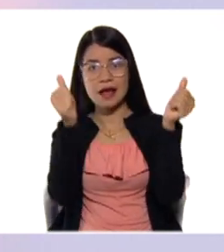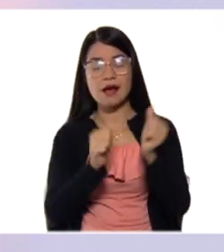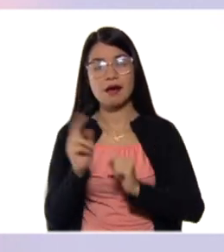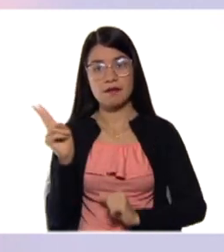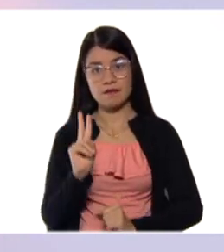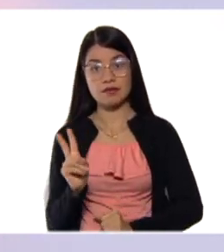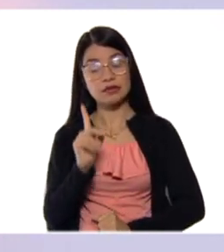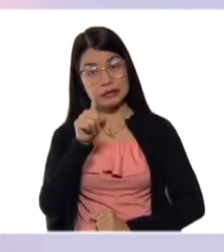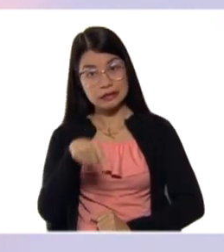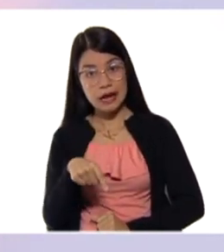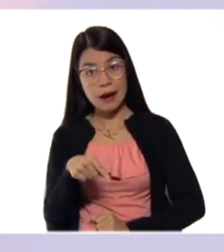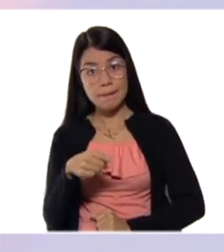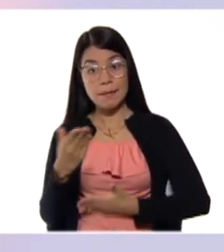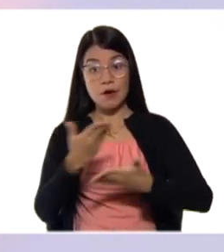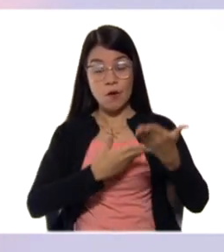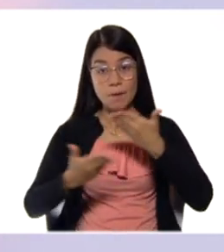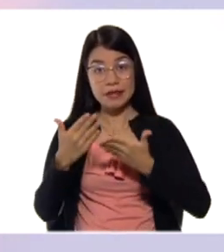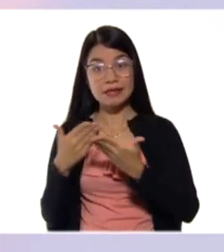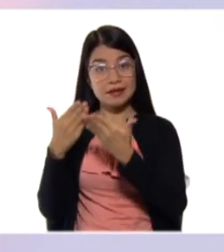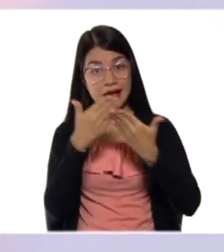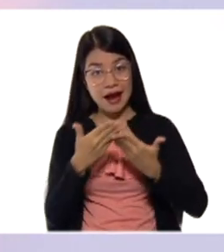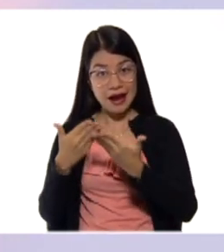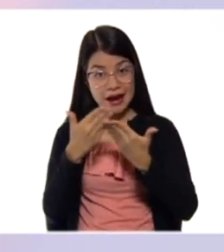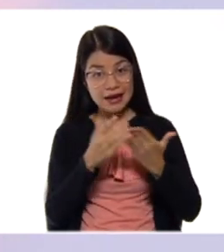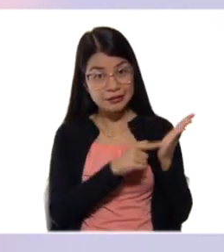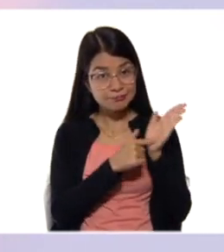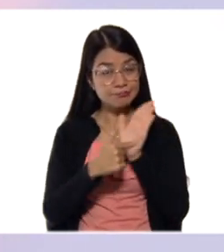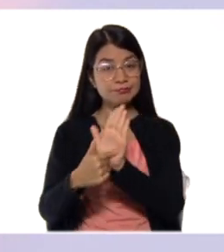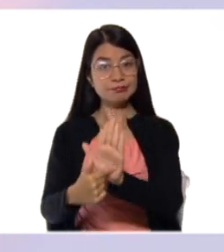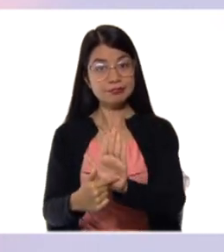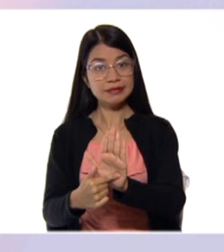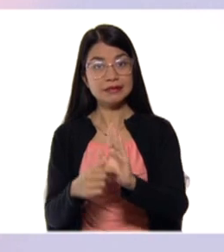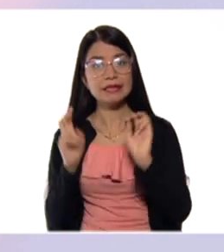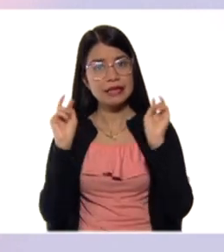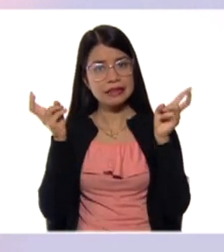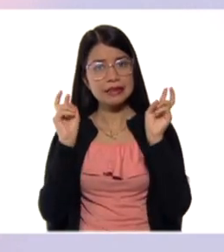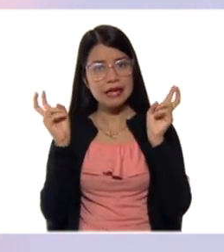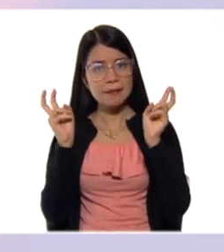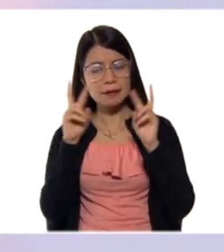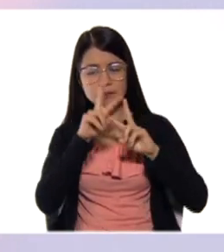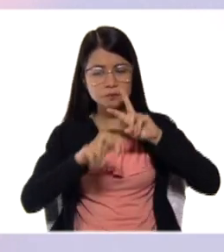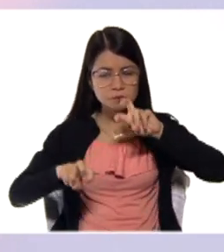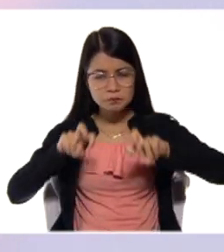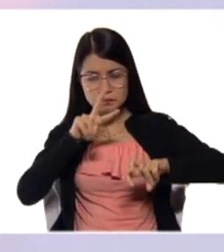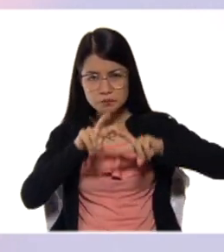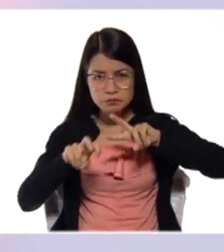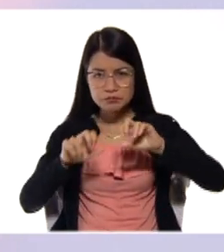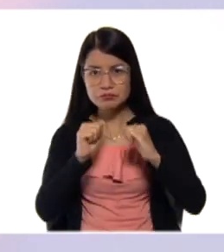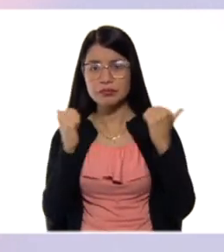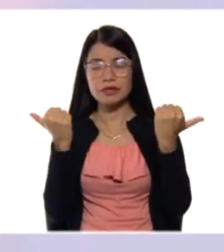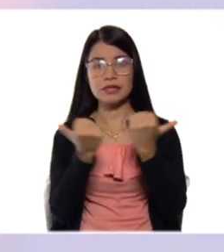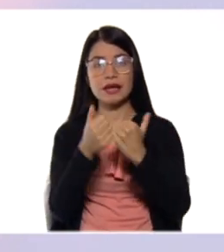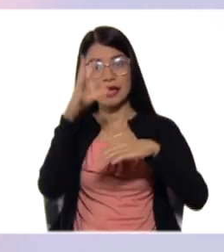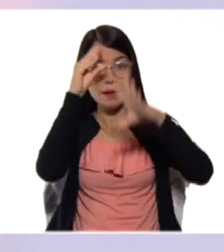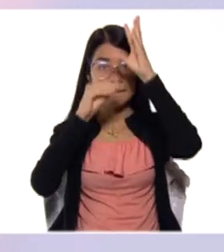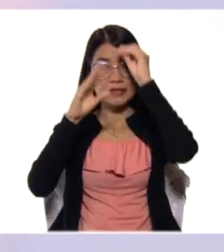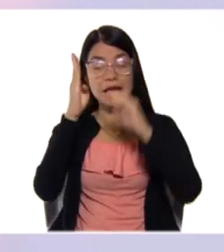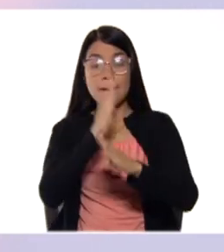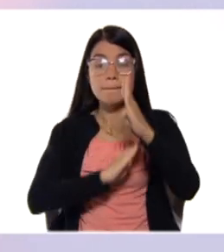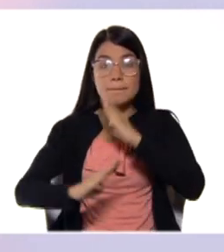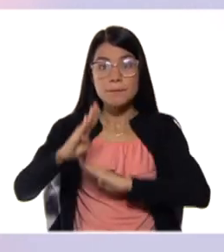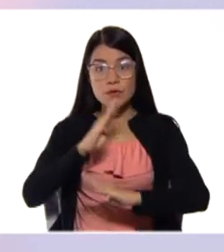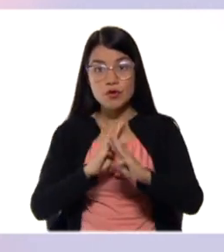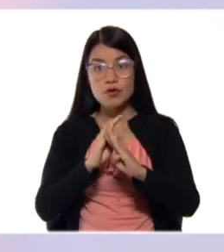tenemos que compartir la clase que viene a continuación y se trata de explorar áreas de aprendizaje, como lo es biología,